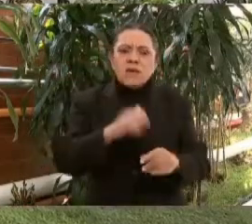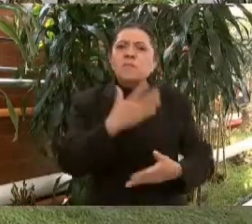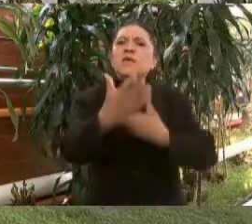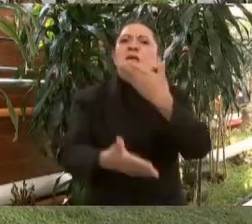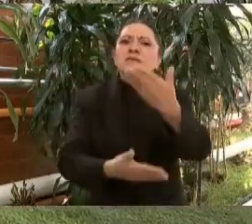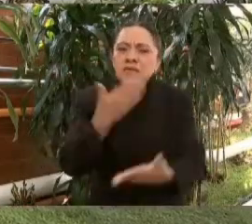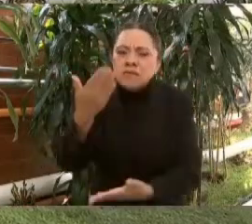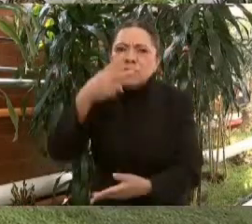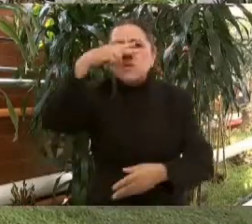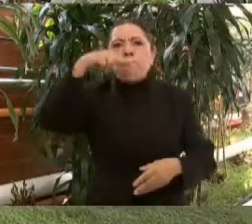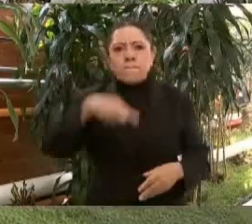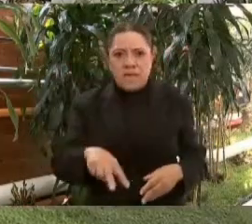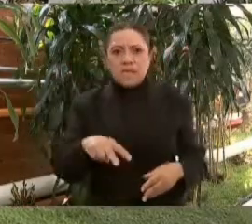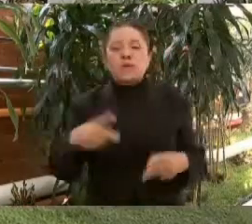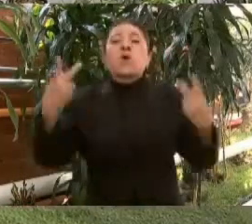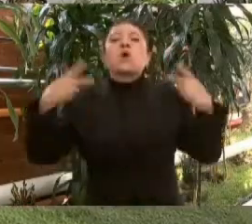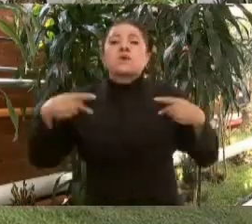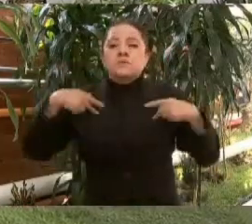Muchas gracias.